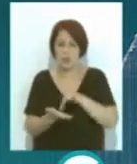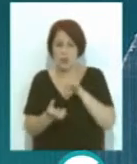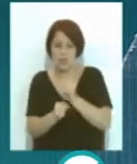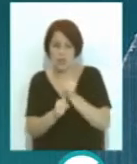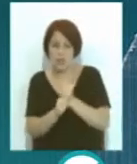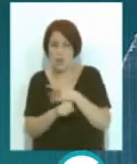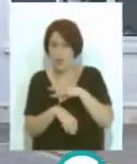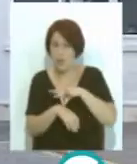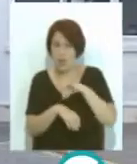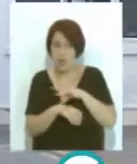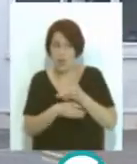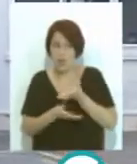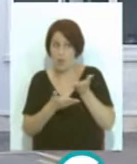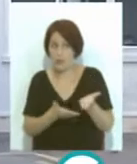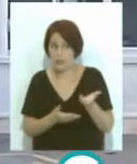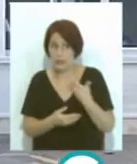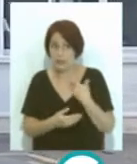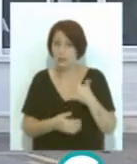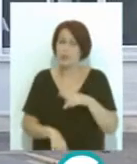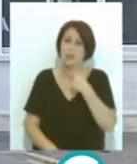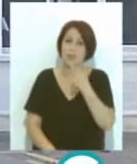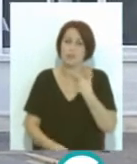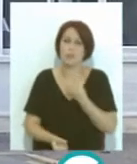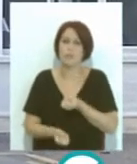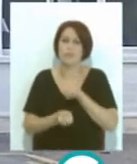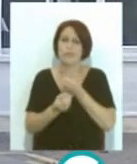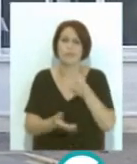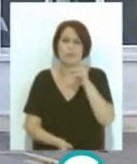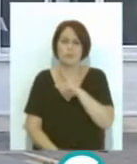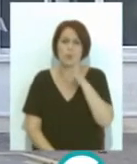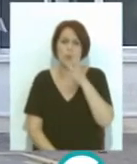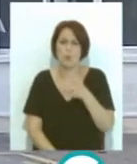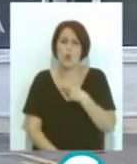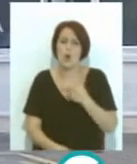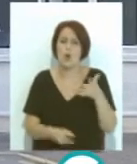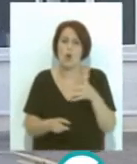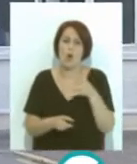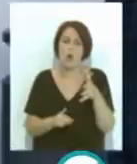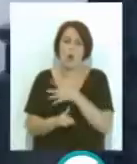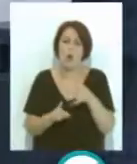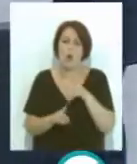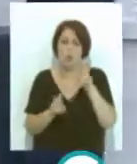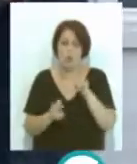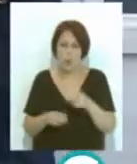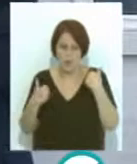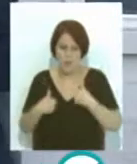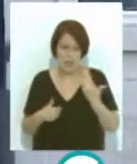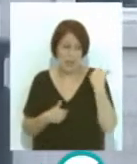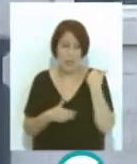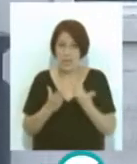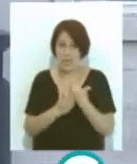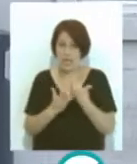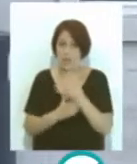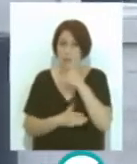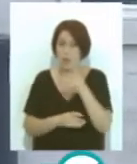de su labor asistencial Han insistido en este mensaje tras una nueva agresión física sufrida hace solo unos días